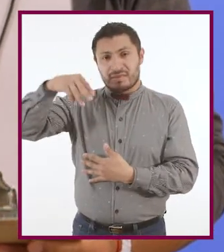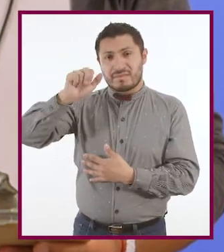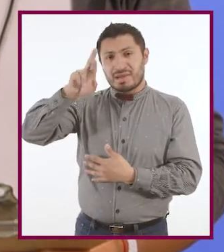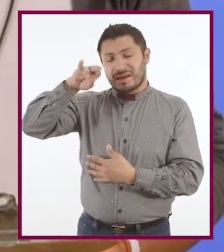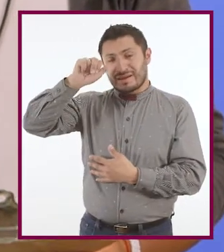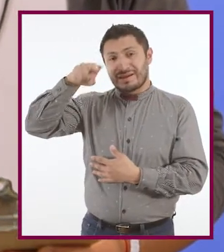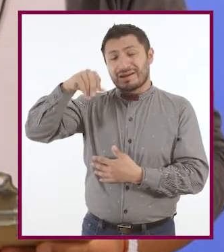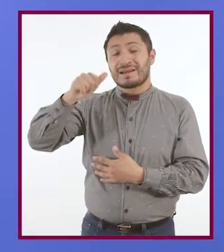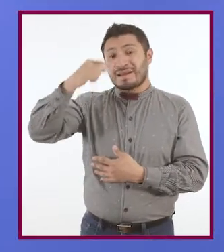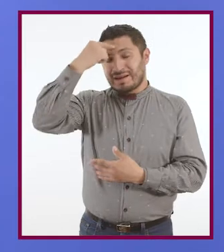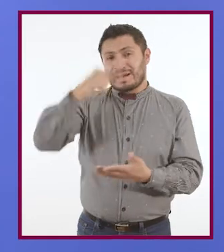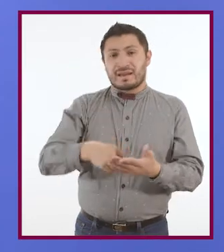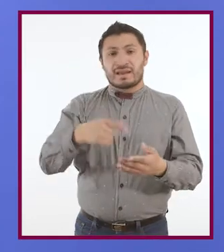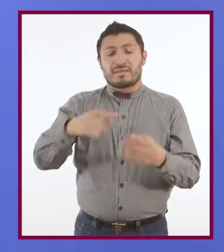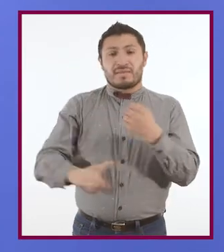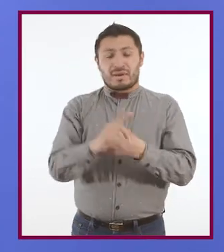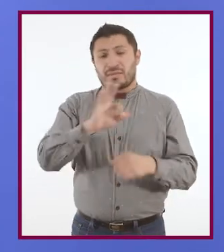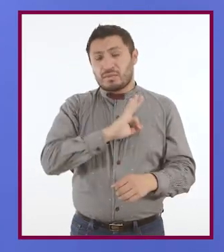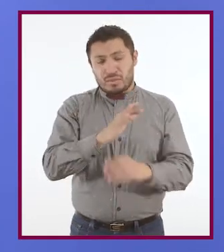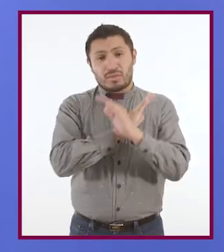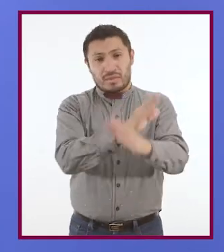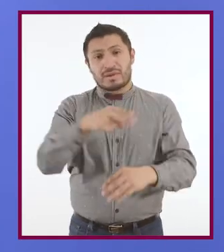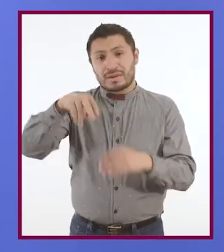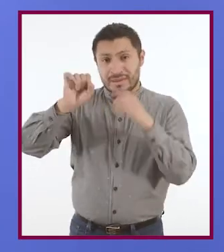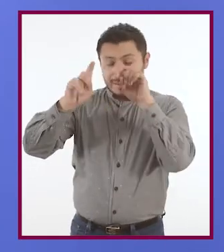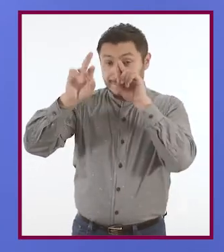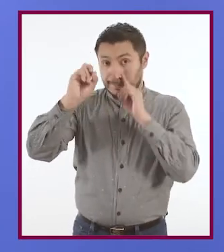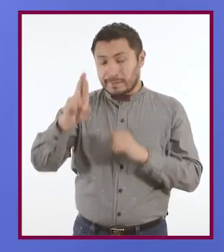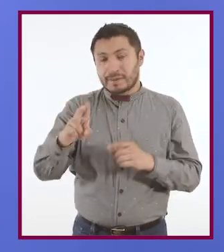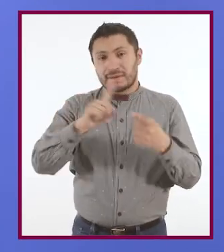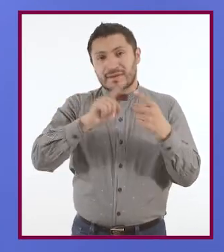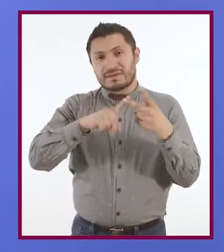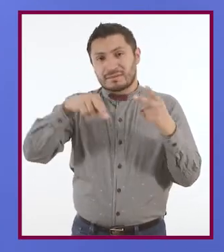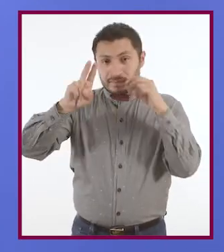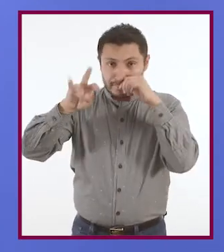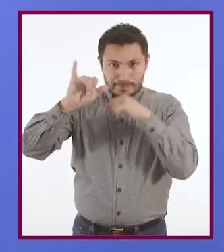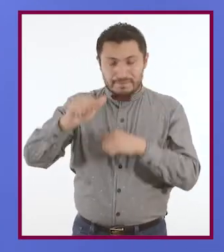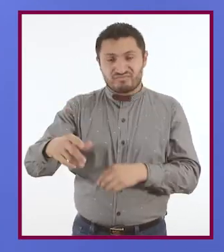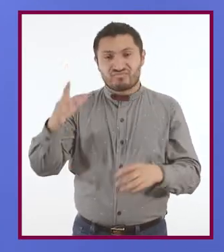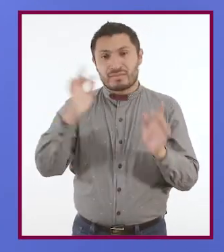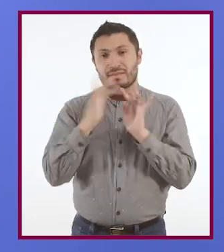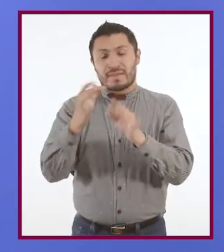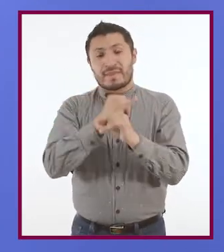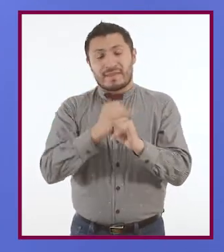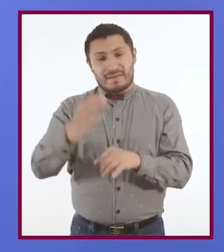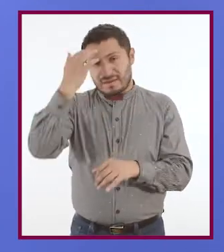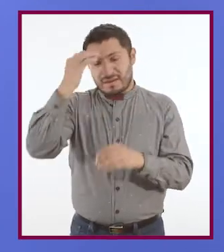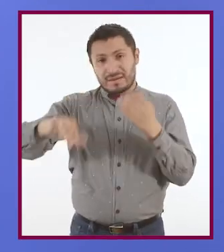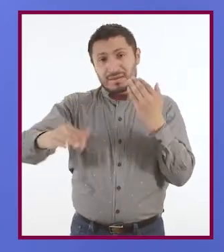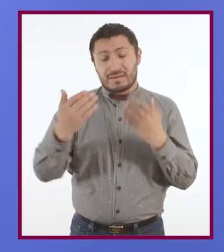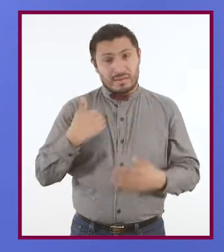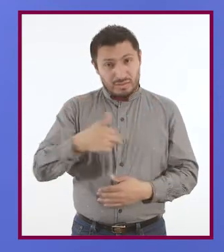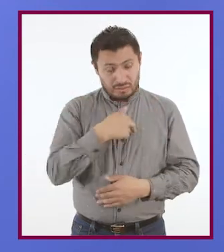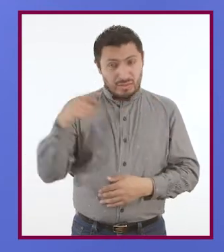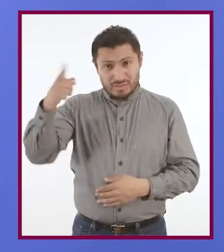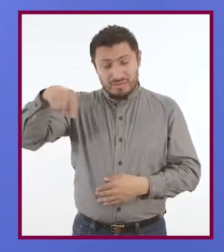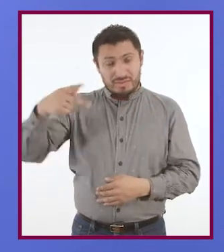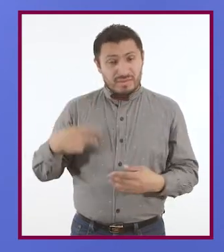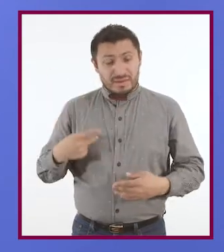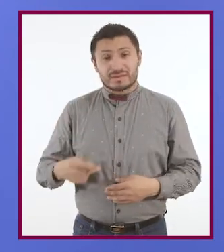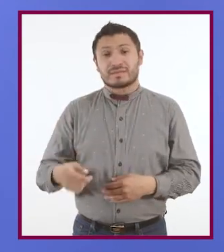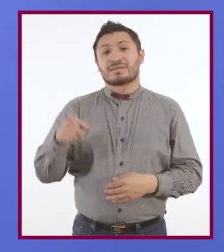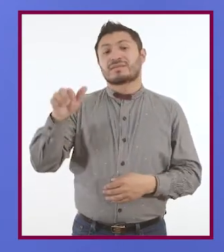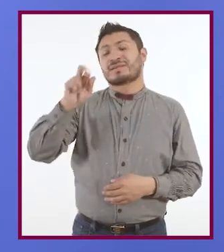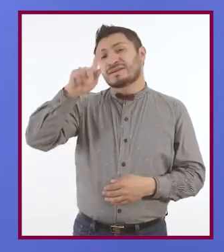cree que podemos prevenir problemas. Néstor y Nubia nos dicen que a través de las redes nos conocen los demás. Arturo nos dijo que debemos